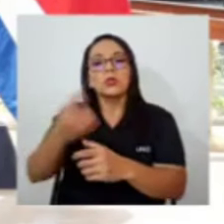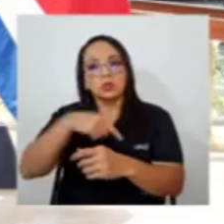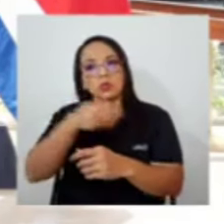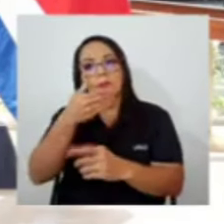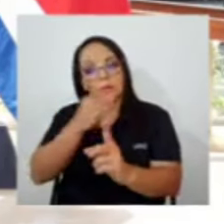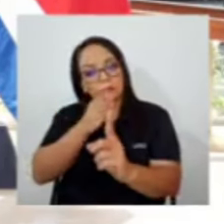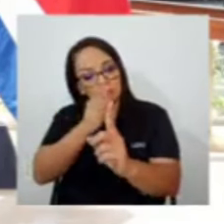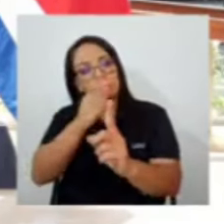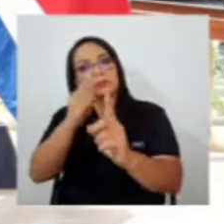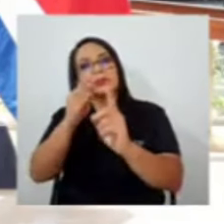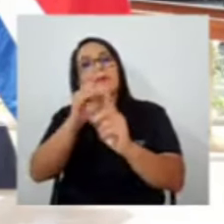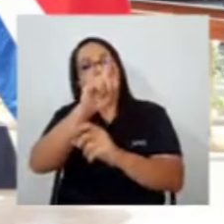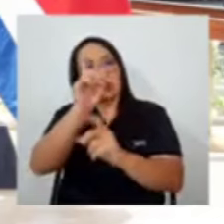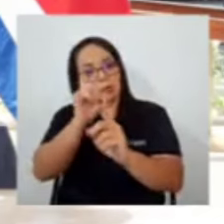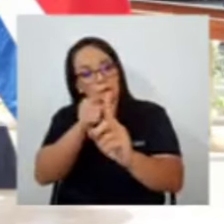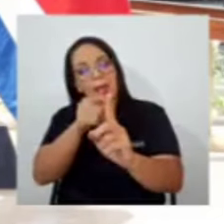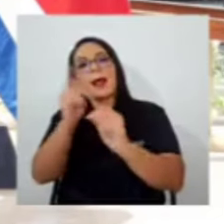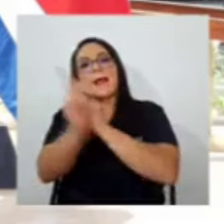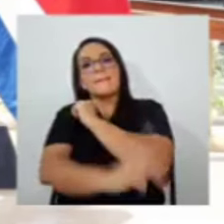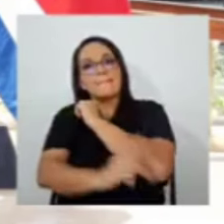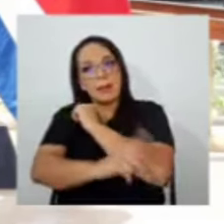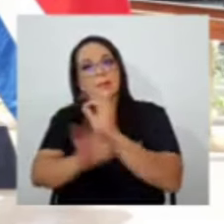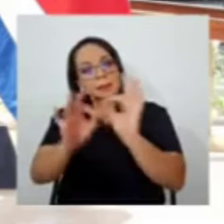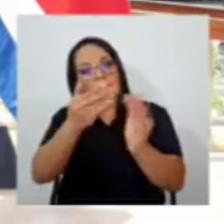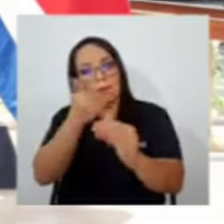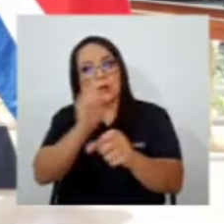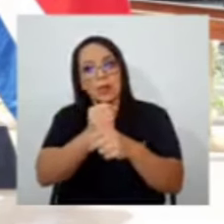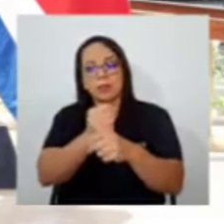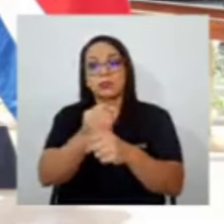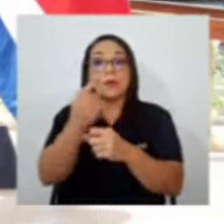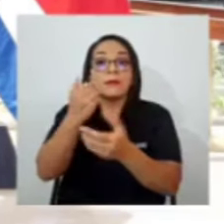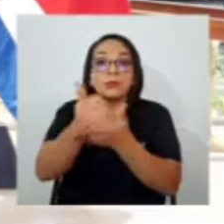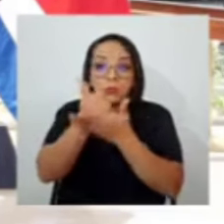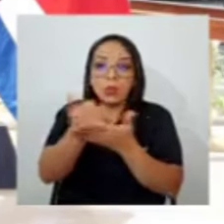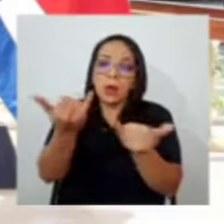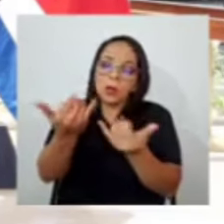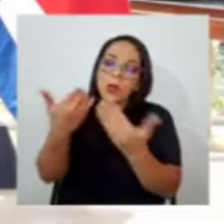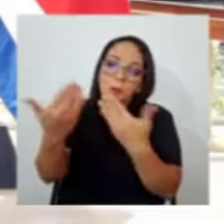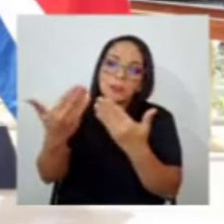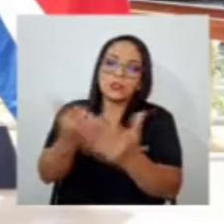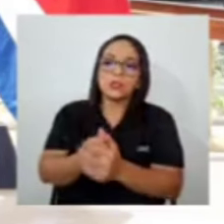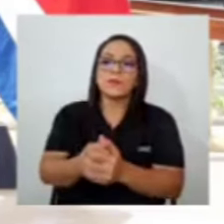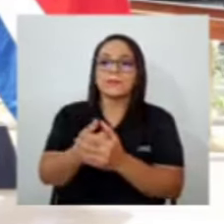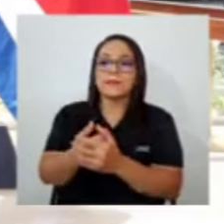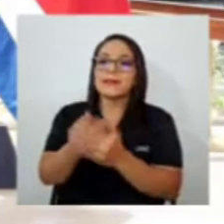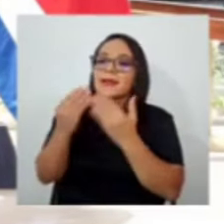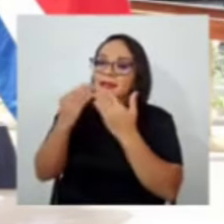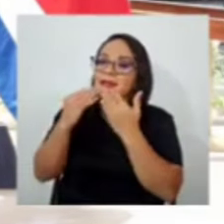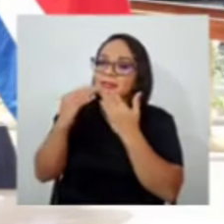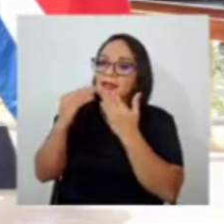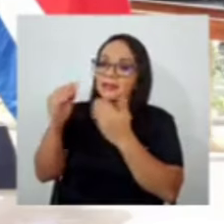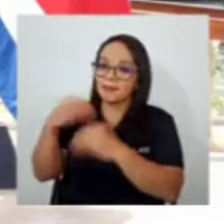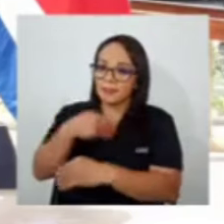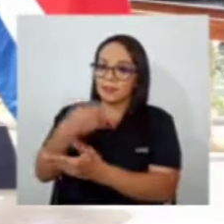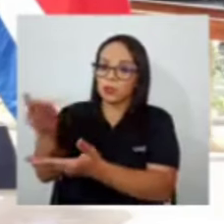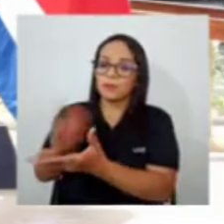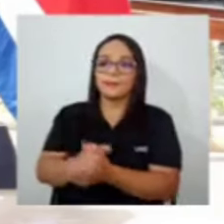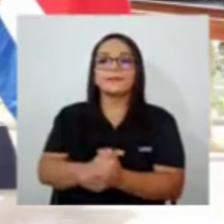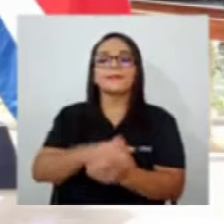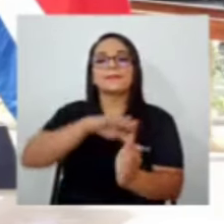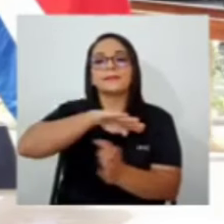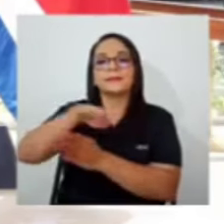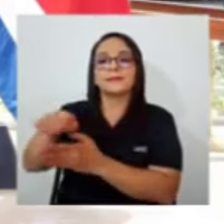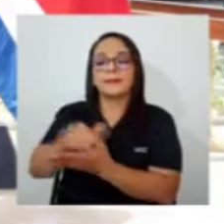país que lo ha hecho mejor, a ver si nos ayudan y estamos en esa conversación. muchísimas gracias, don Franz. Seguimos con Adelía Aguirre, de